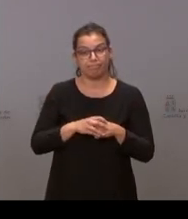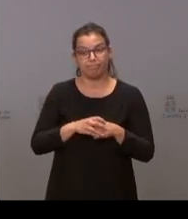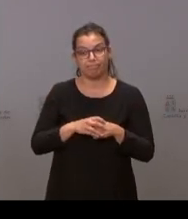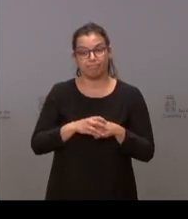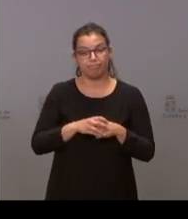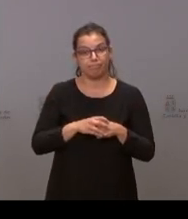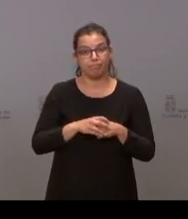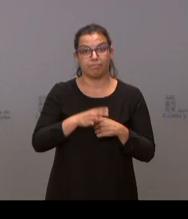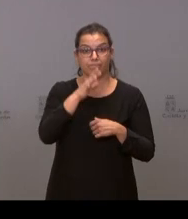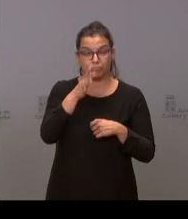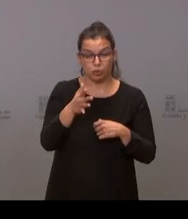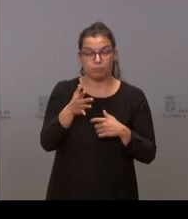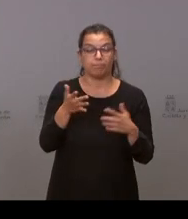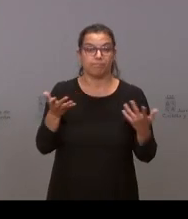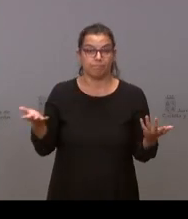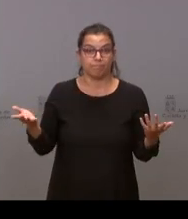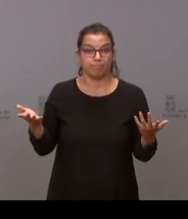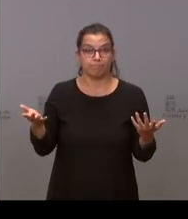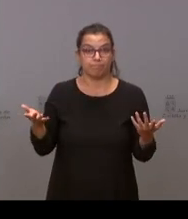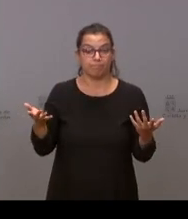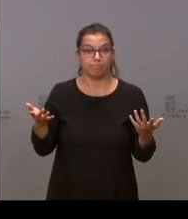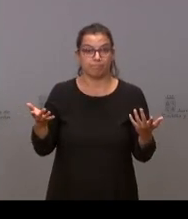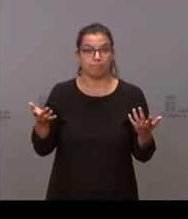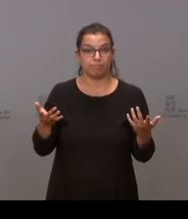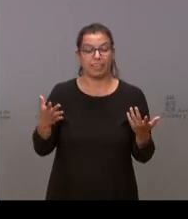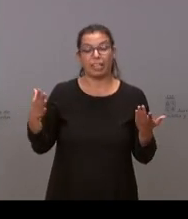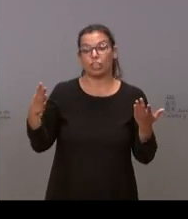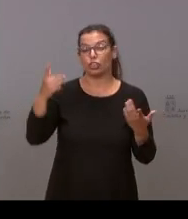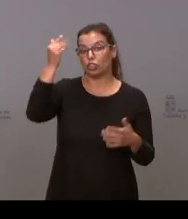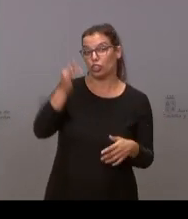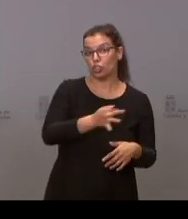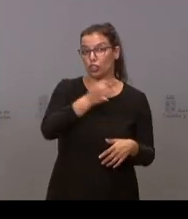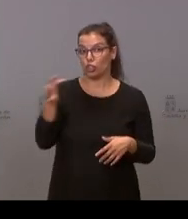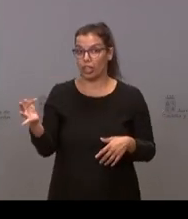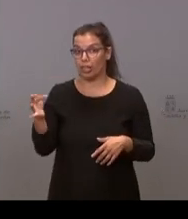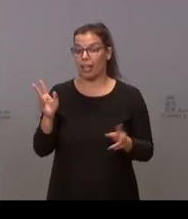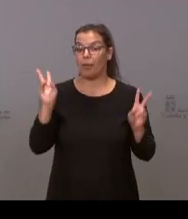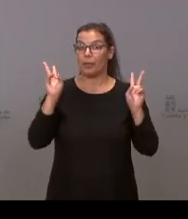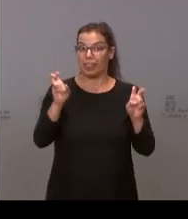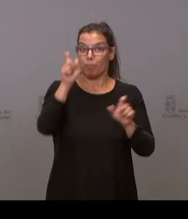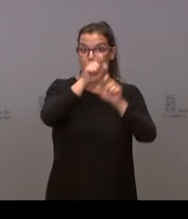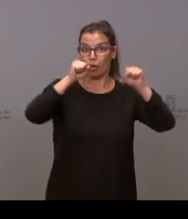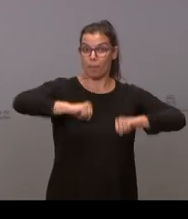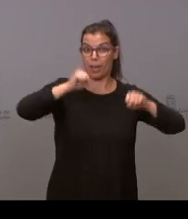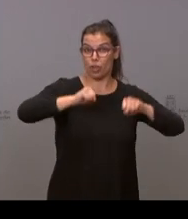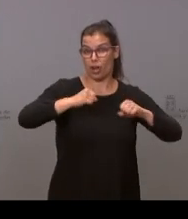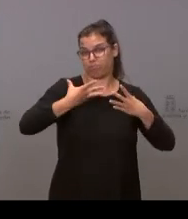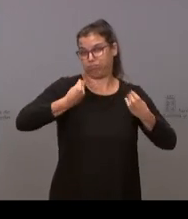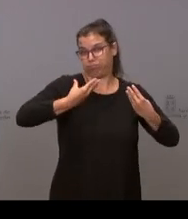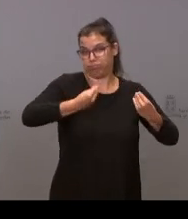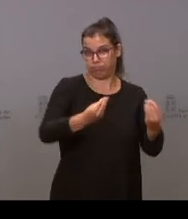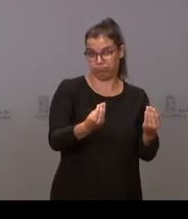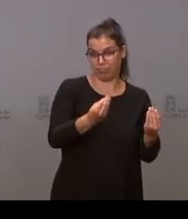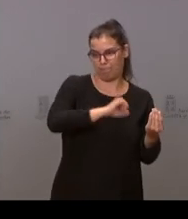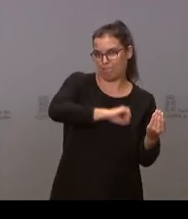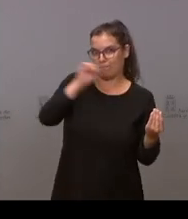Entre dos cosas porque nuestra población a vacunar en los tramos iniciales era mucho más alta. A